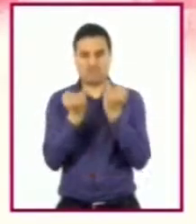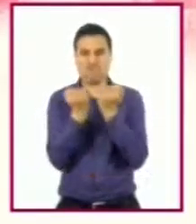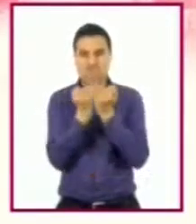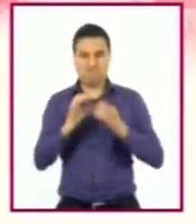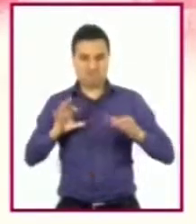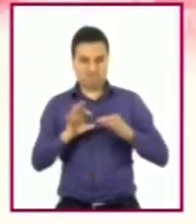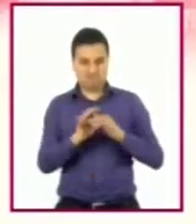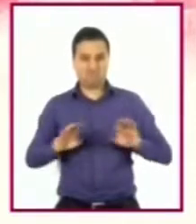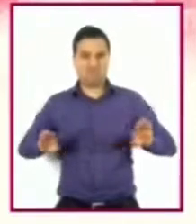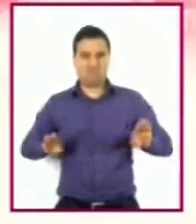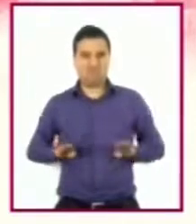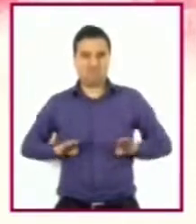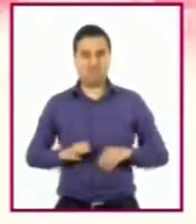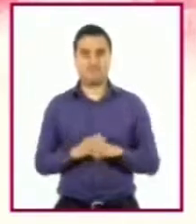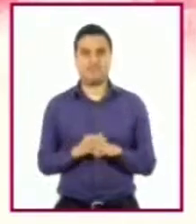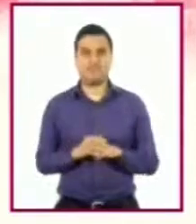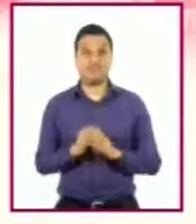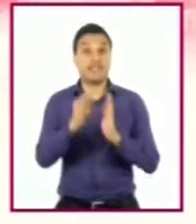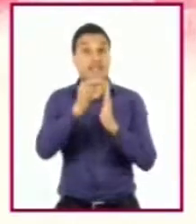Seguir reglas.